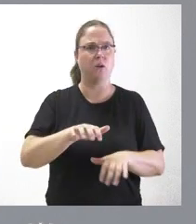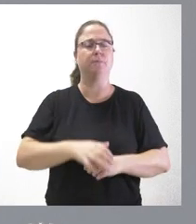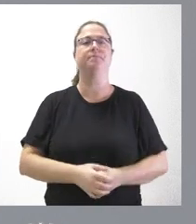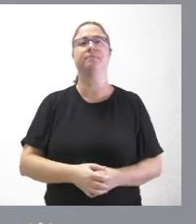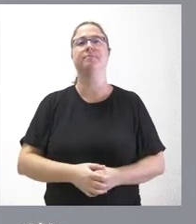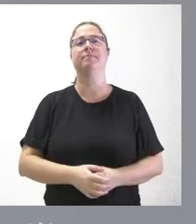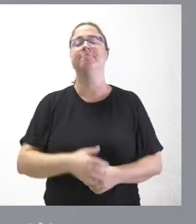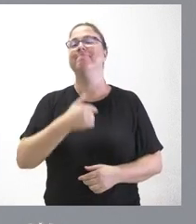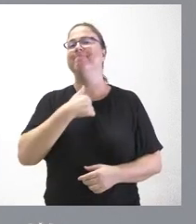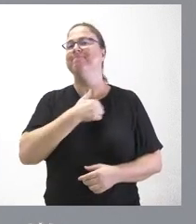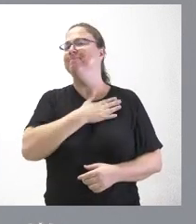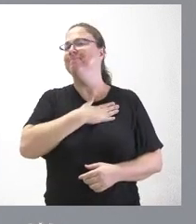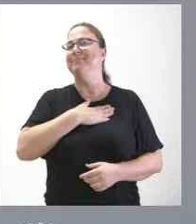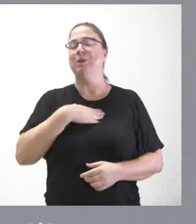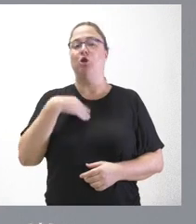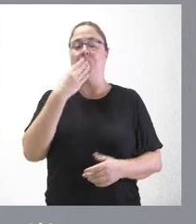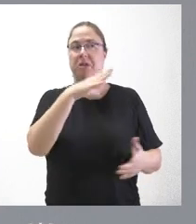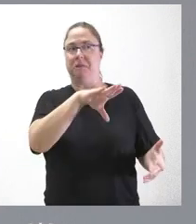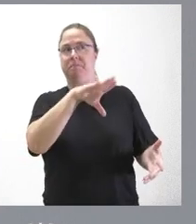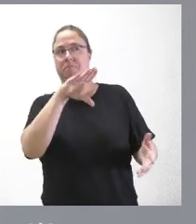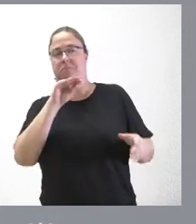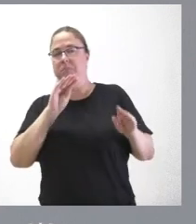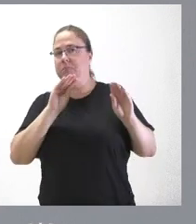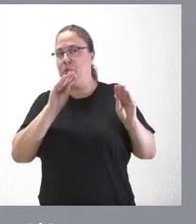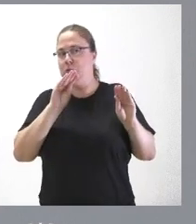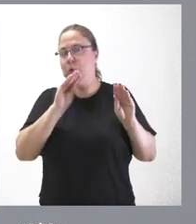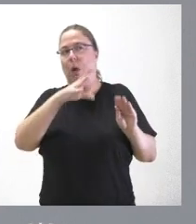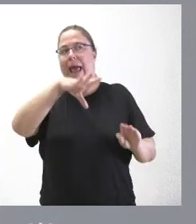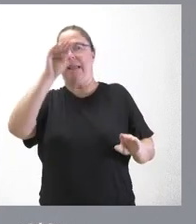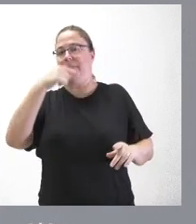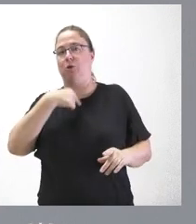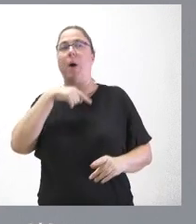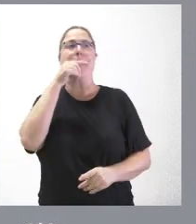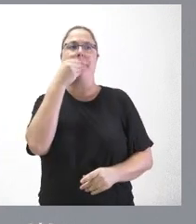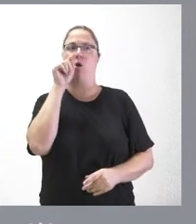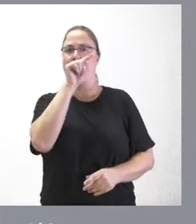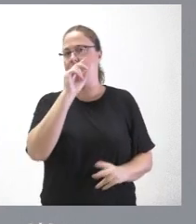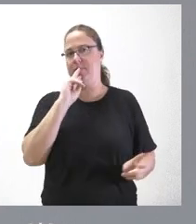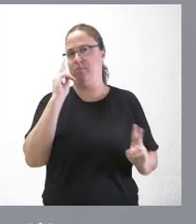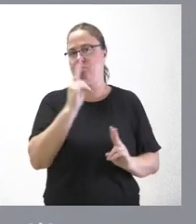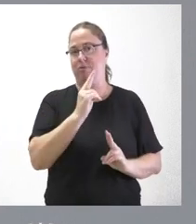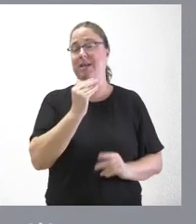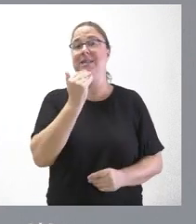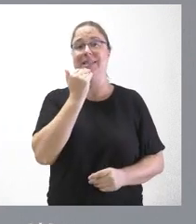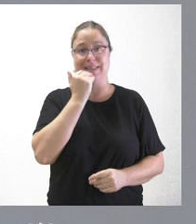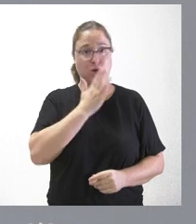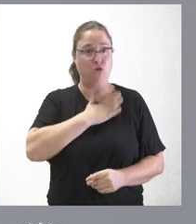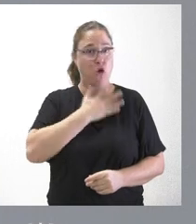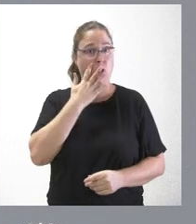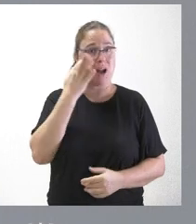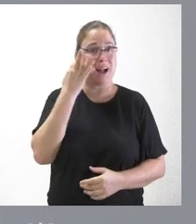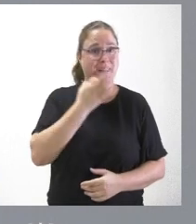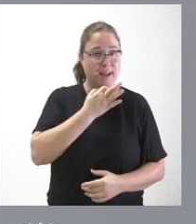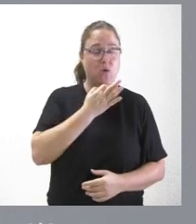quisiera interpretar las declaraciones del Endacari y, por tanto, quizá sea el que mejor pueda contestar. Sí que creo que cuando